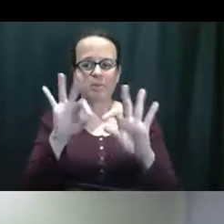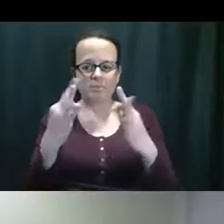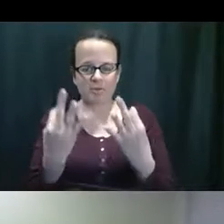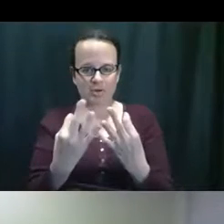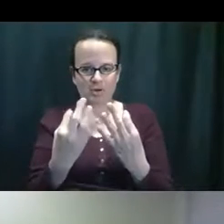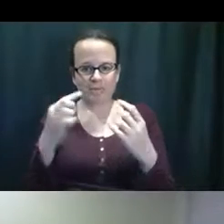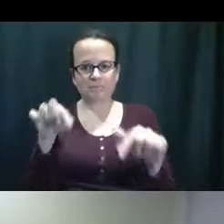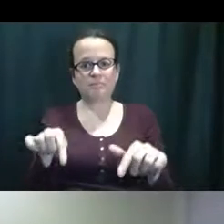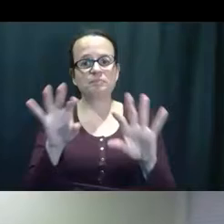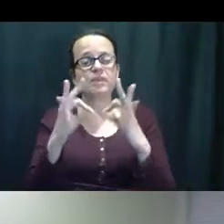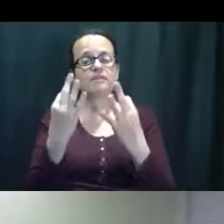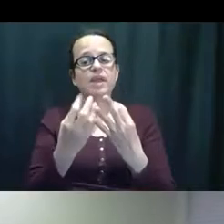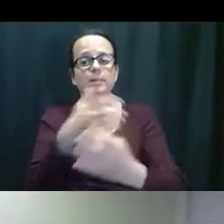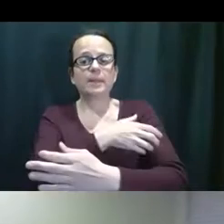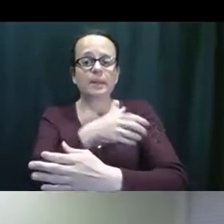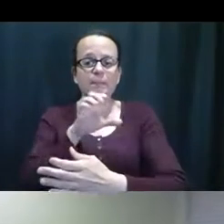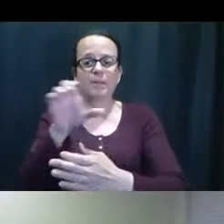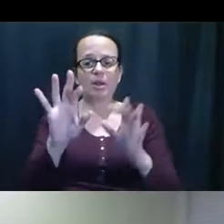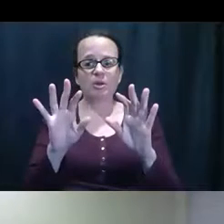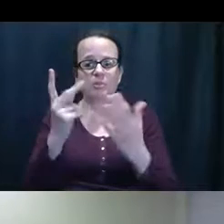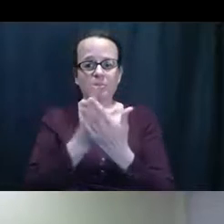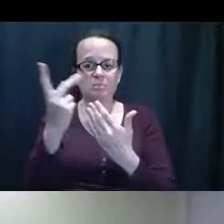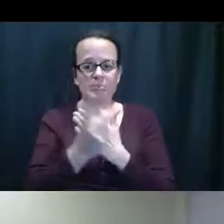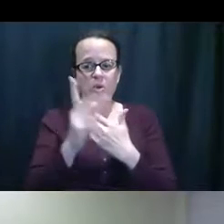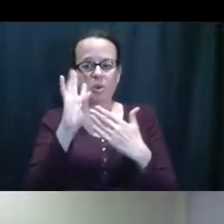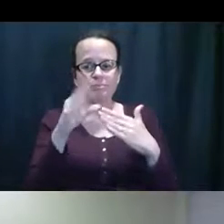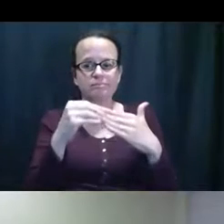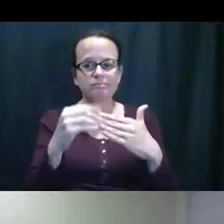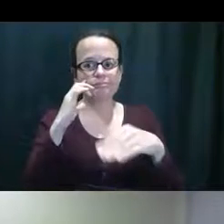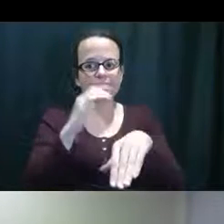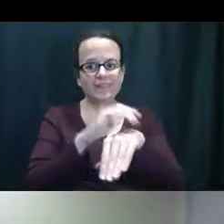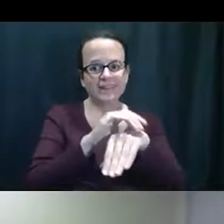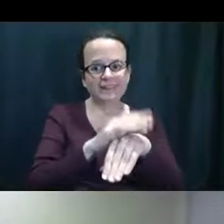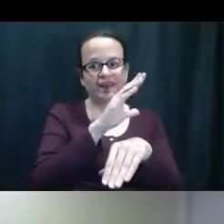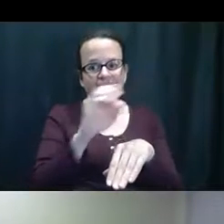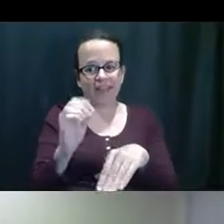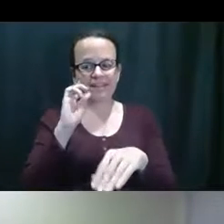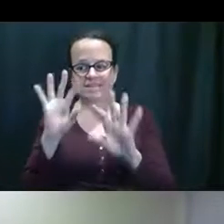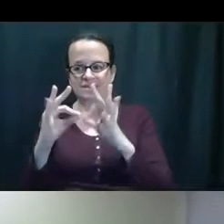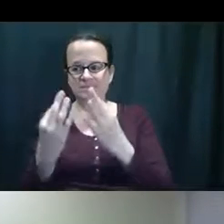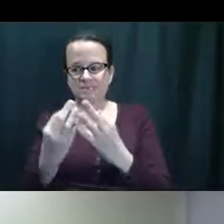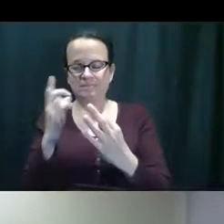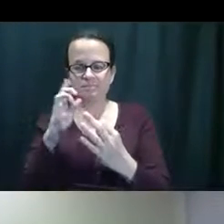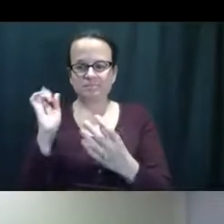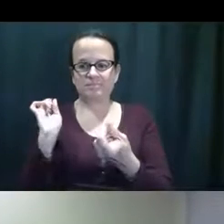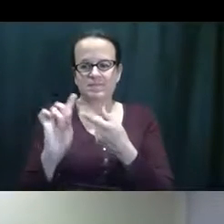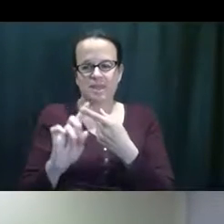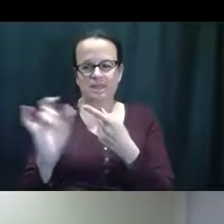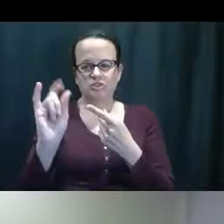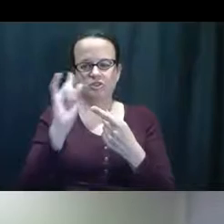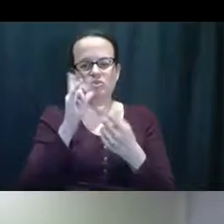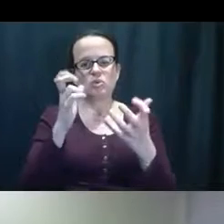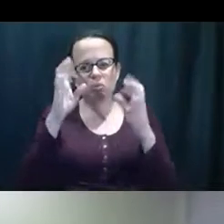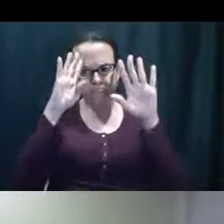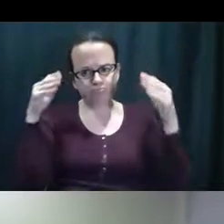el programa y este programa fundado es facilitado en inglés e